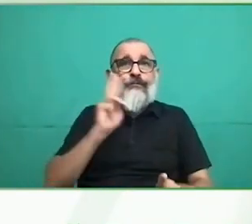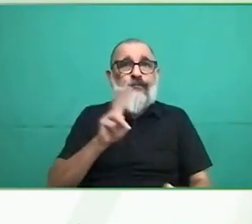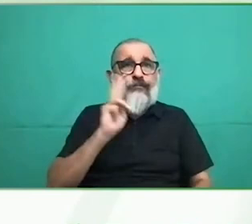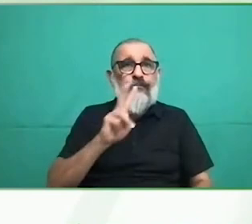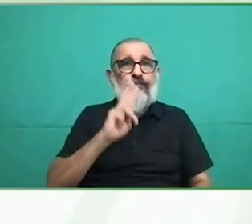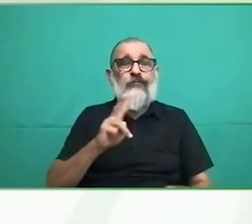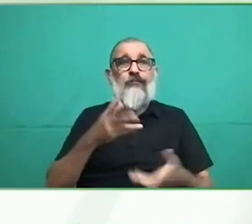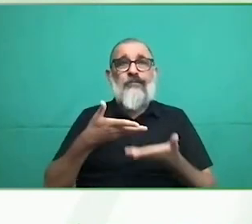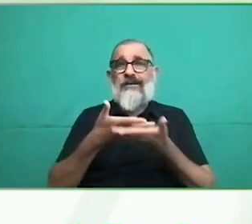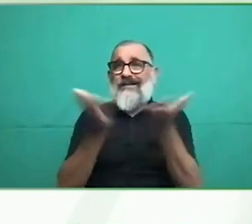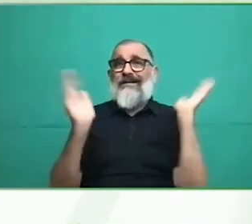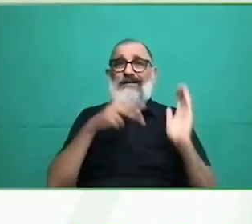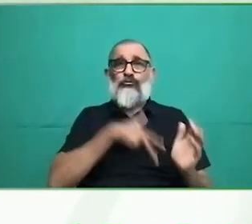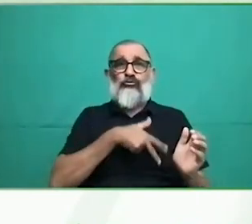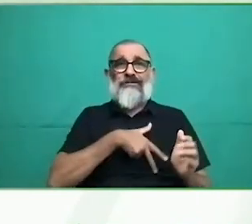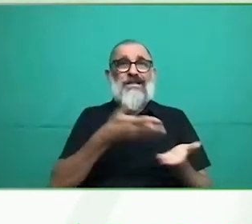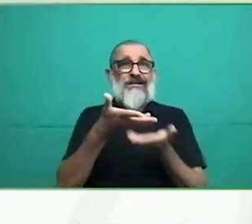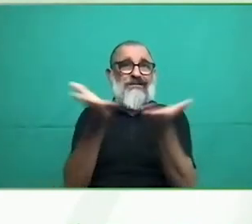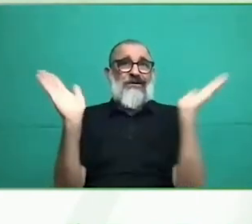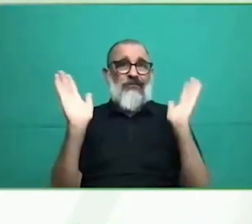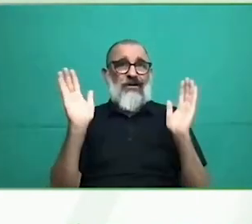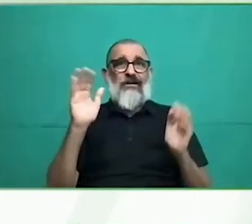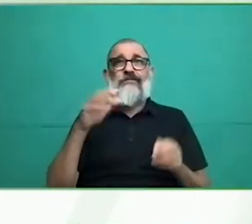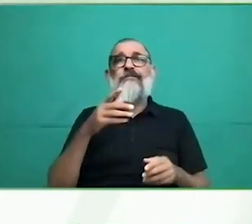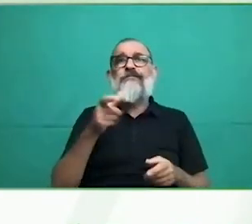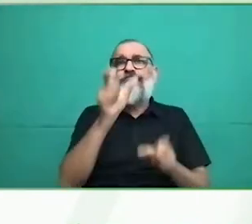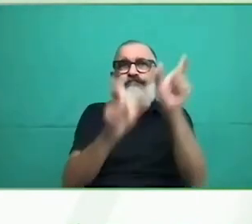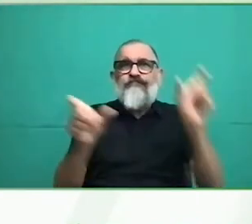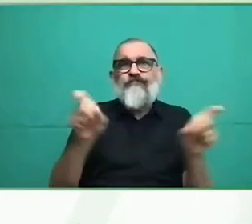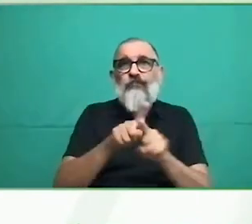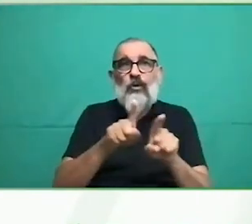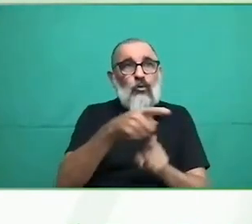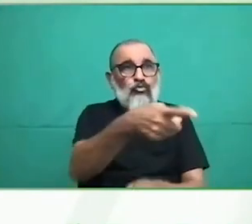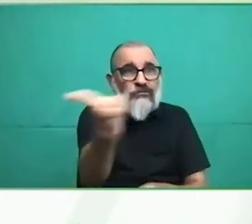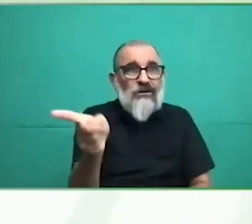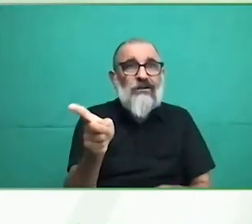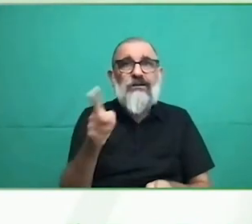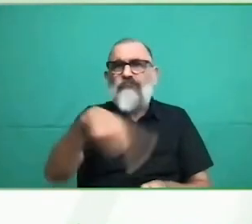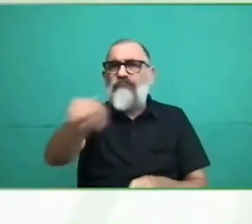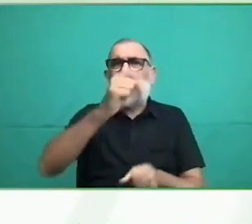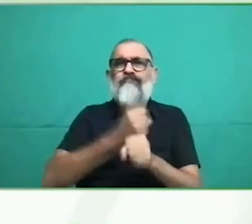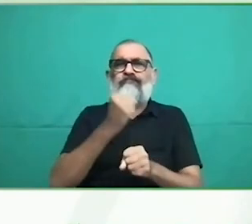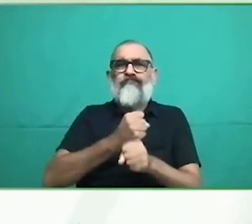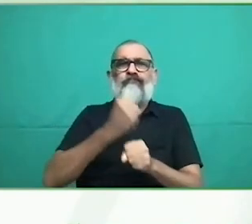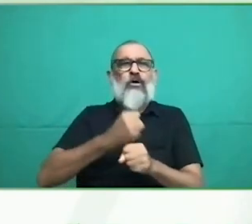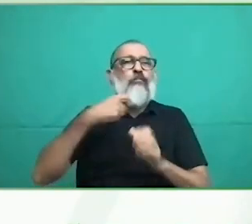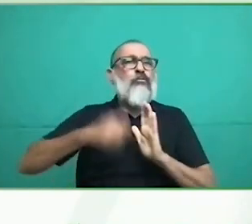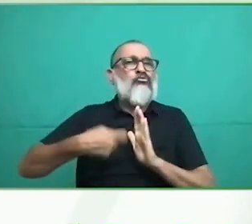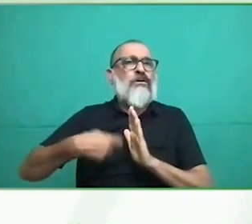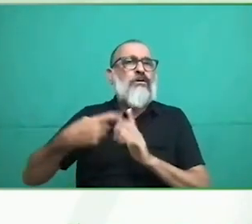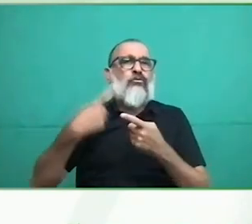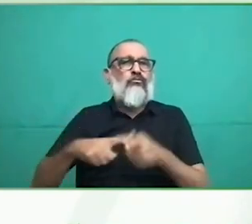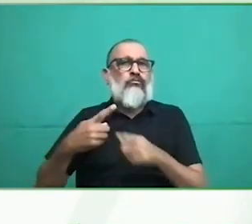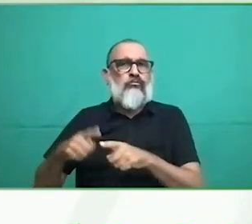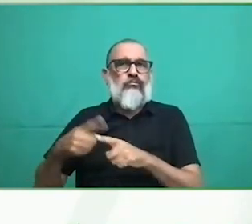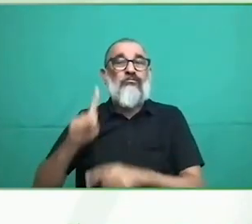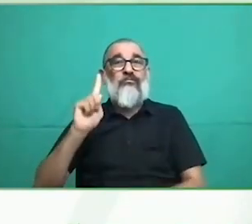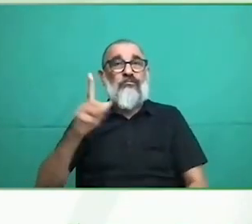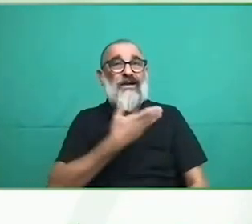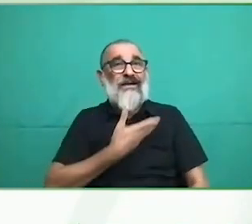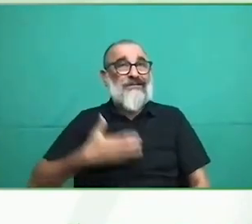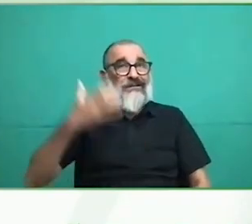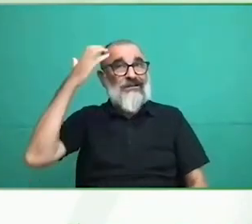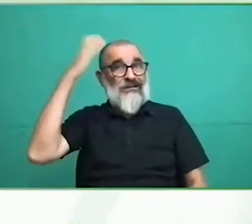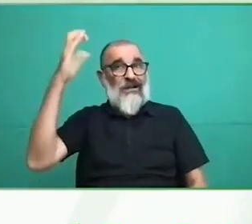que la institucionalización no es lo adecuado para ninguna persona con o sin discapacidad. Y es así que esta